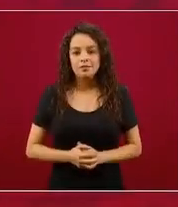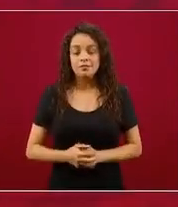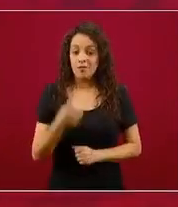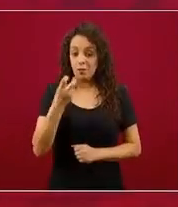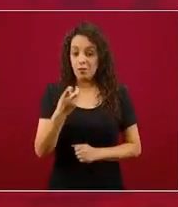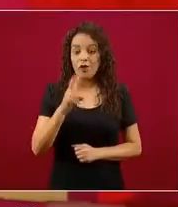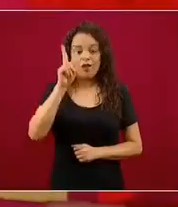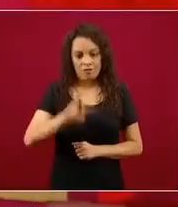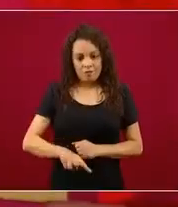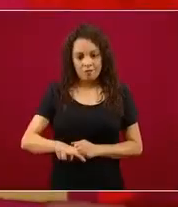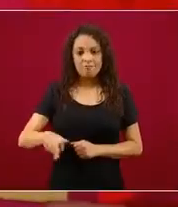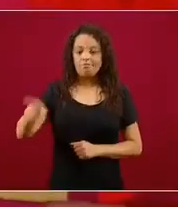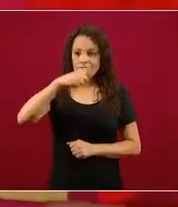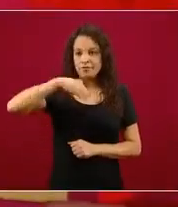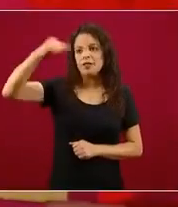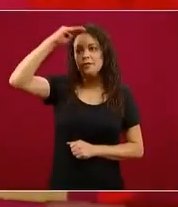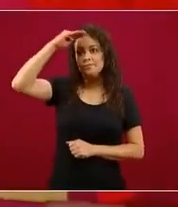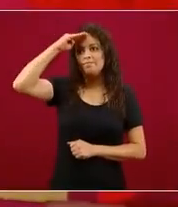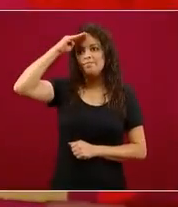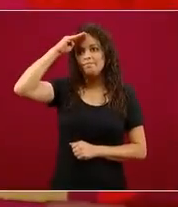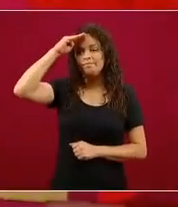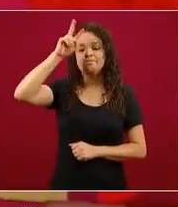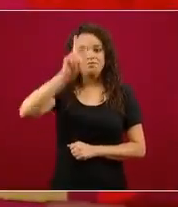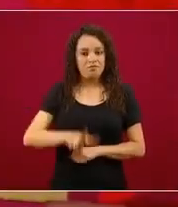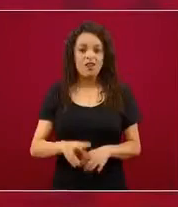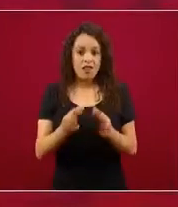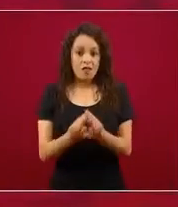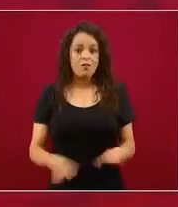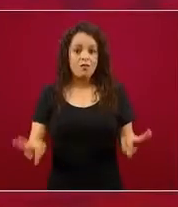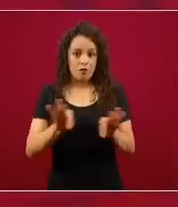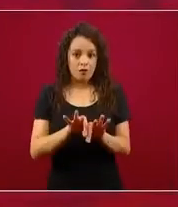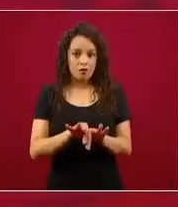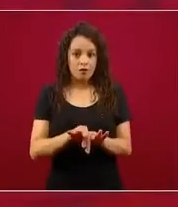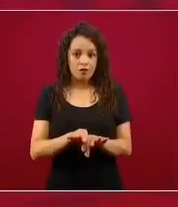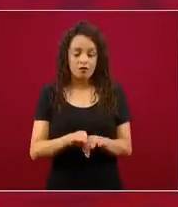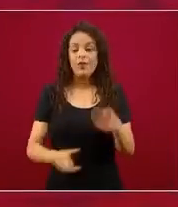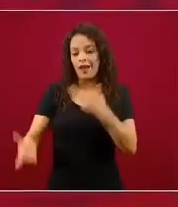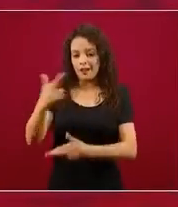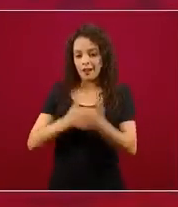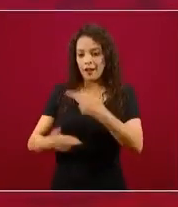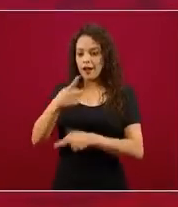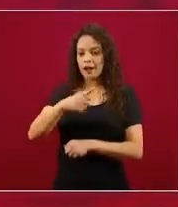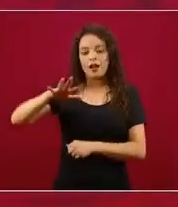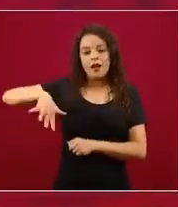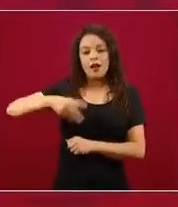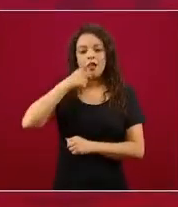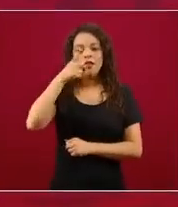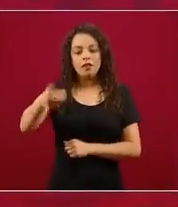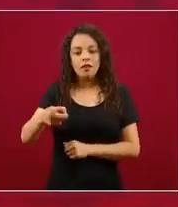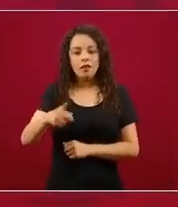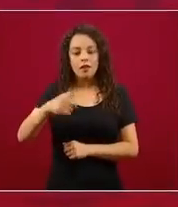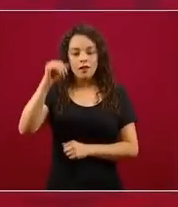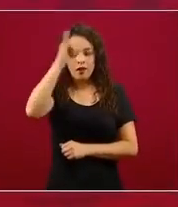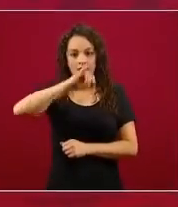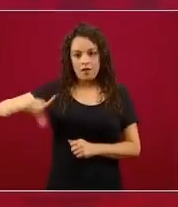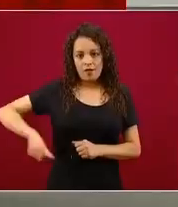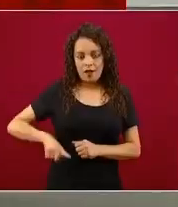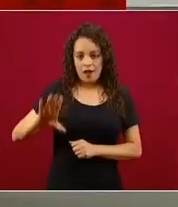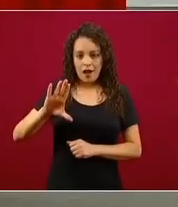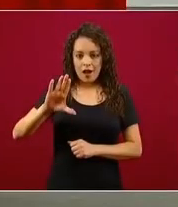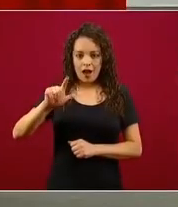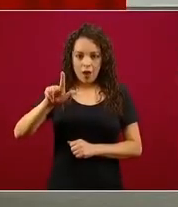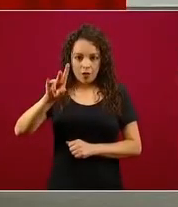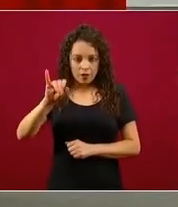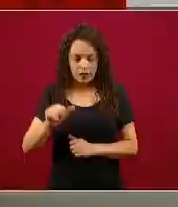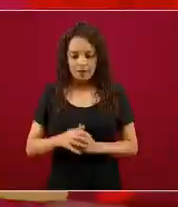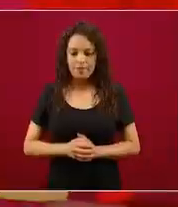y regresando a la doctora Sheinbaum y su anuncio de esta mañana, persona, pero es análogo al de varios otros gobernadores, es análogo, si se fijan en